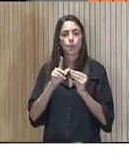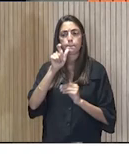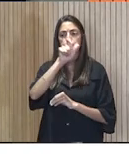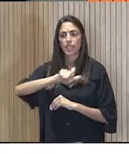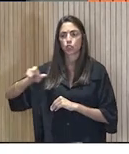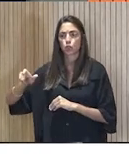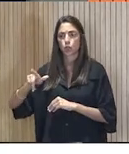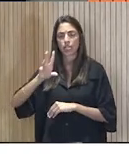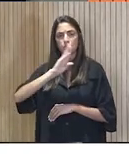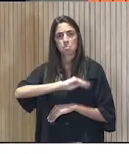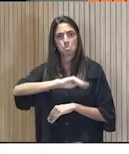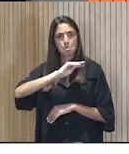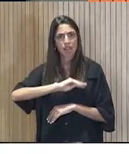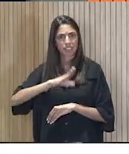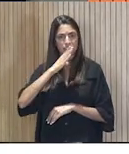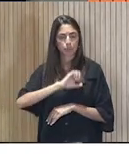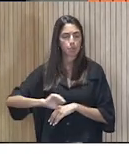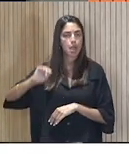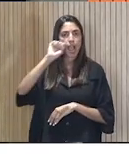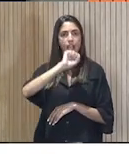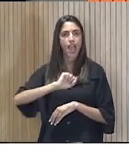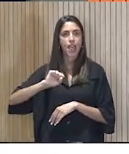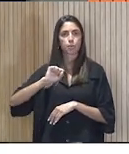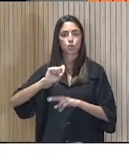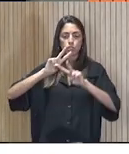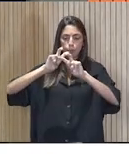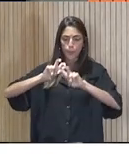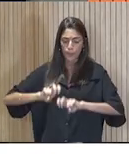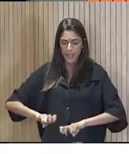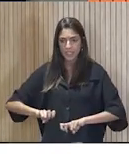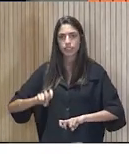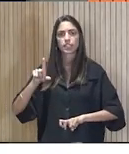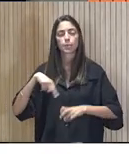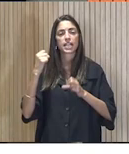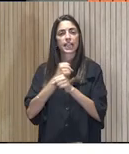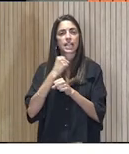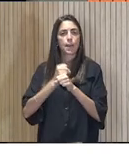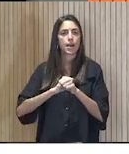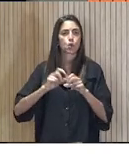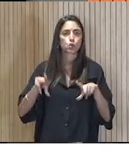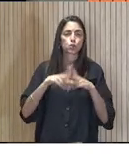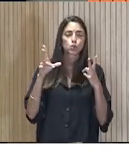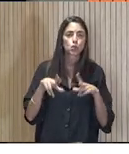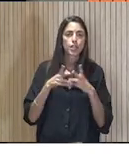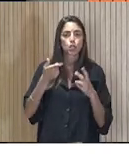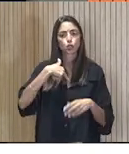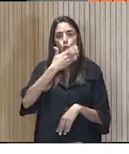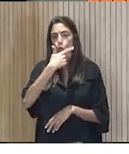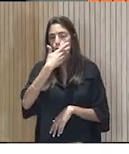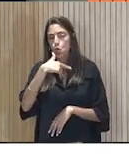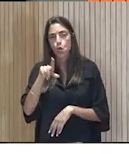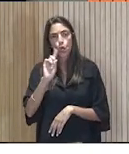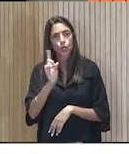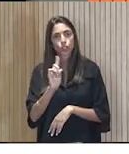fantástica hay investigando, hay haciendo labor social y no les conocemos, no os